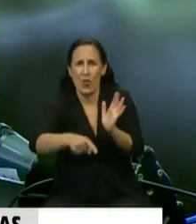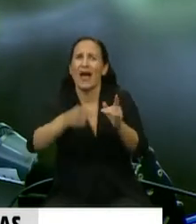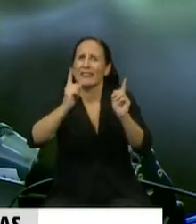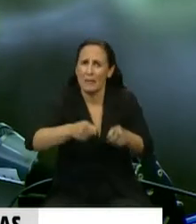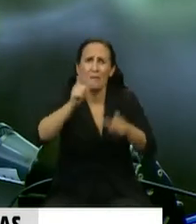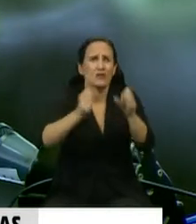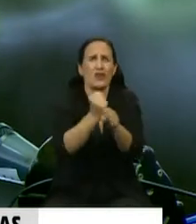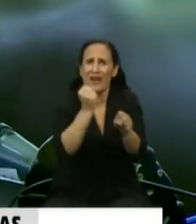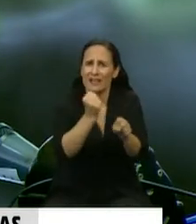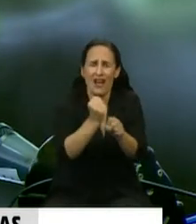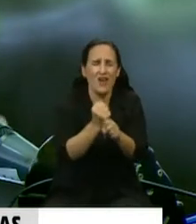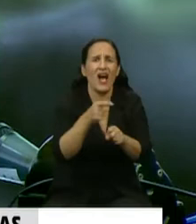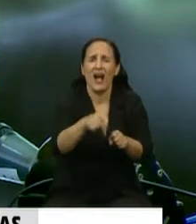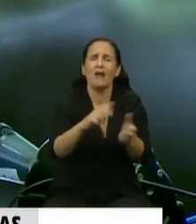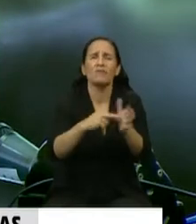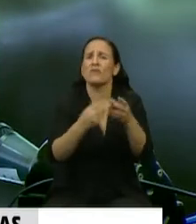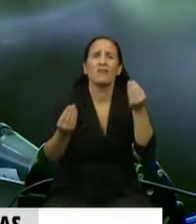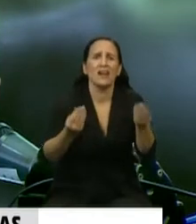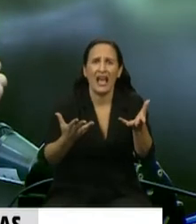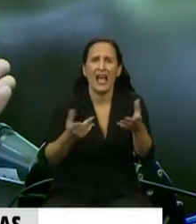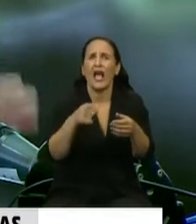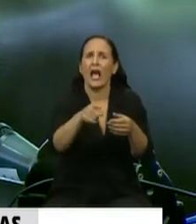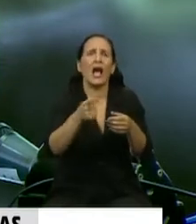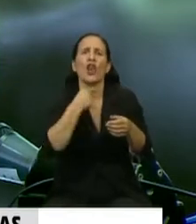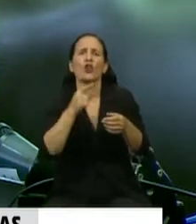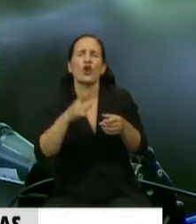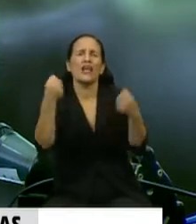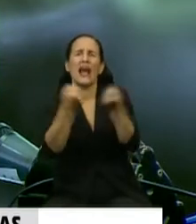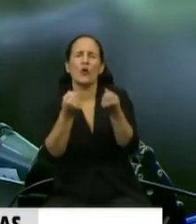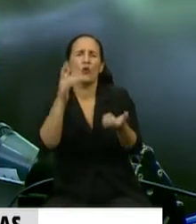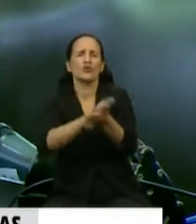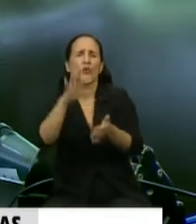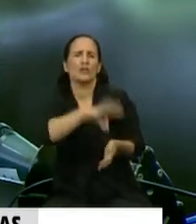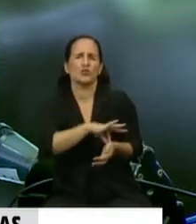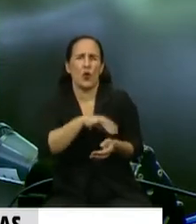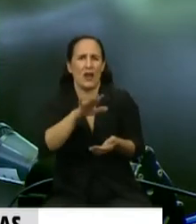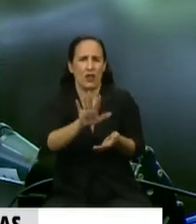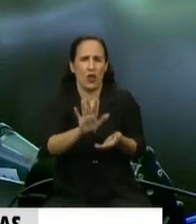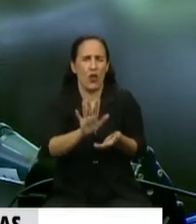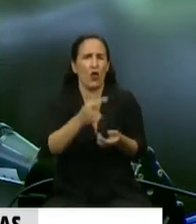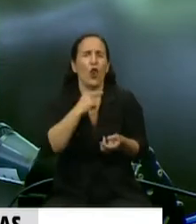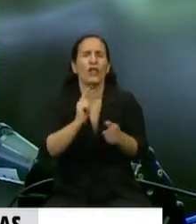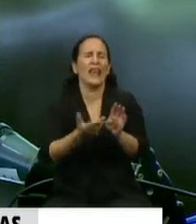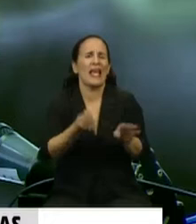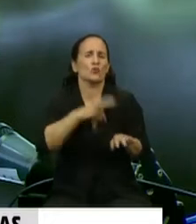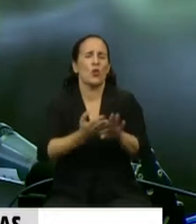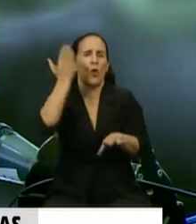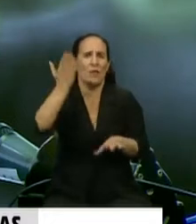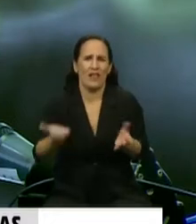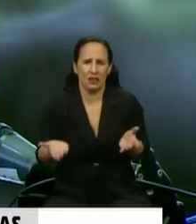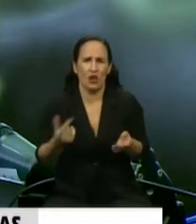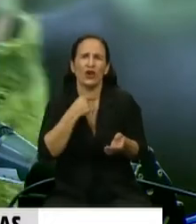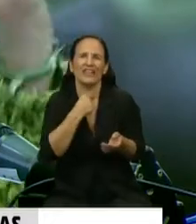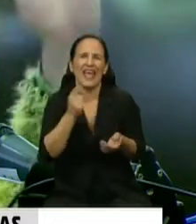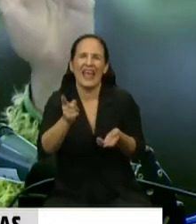enfrentar que no quieren poner paritarias ni aumentos salarios en el resto del año y que querían pagarle los